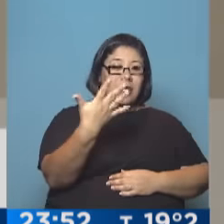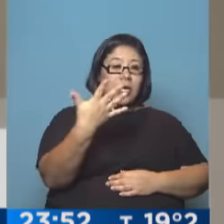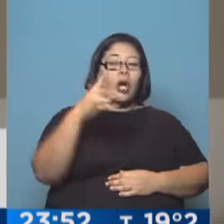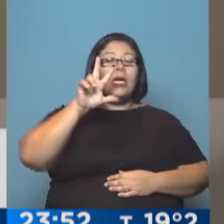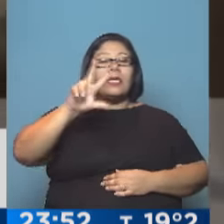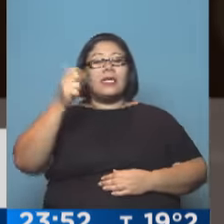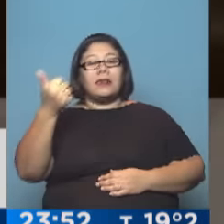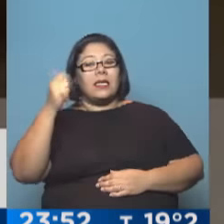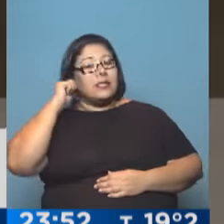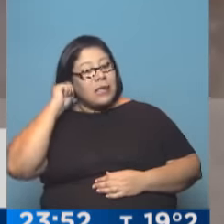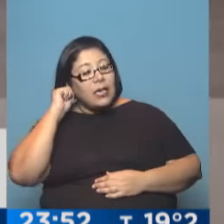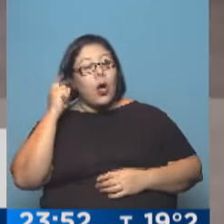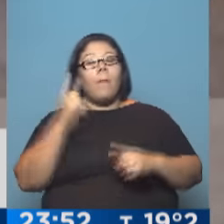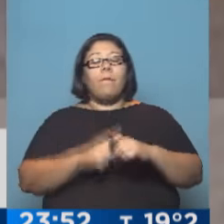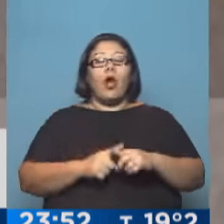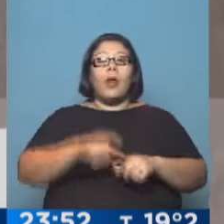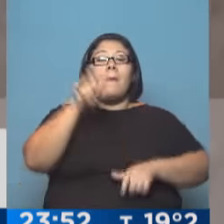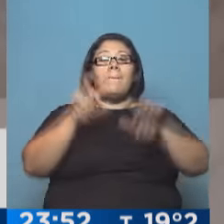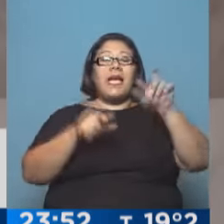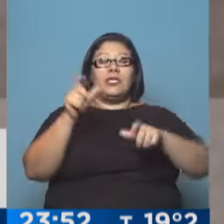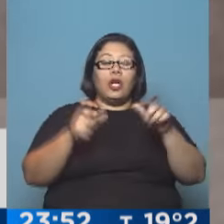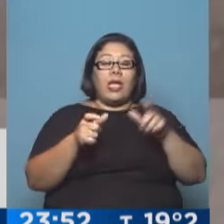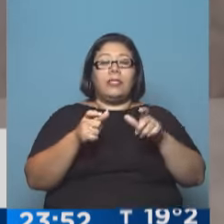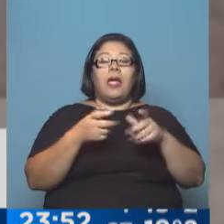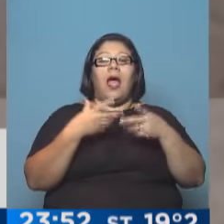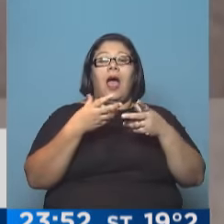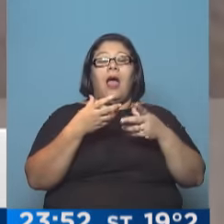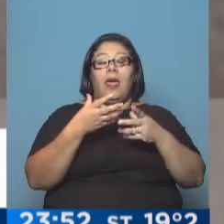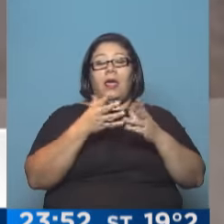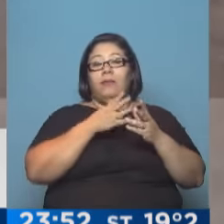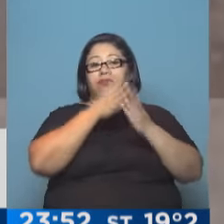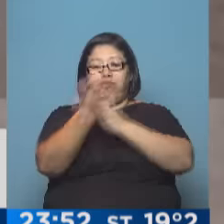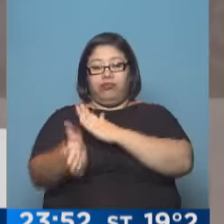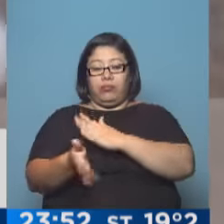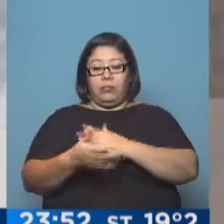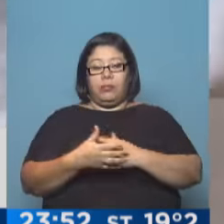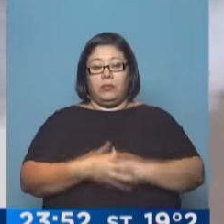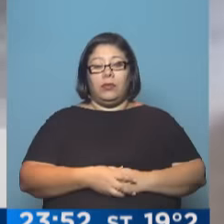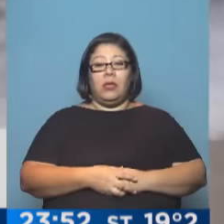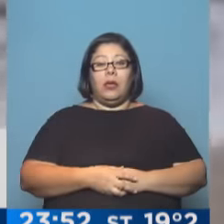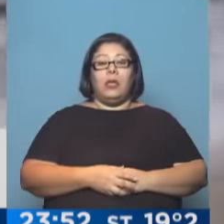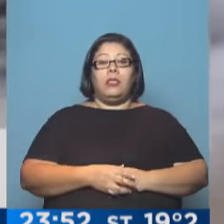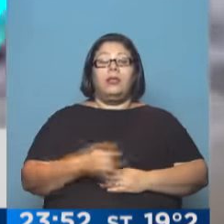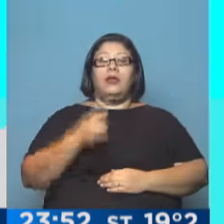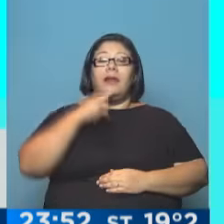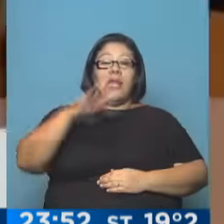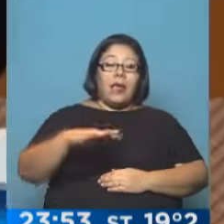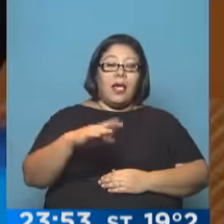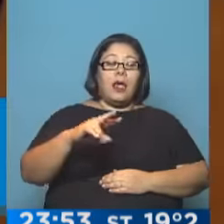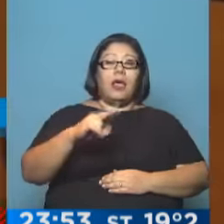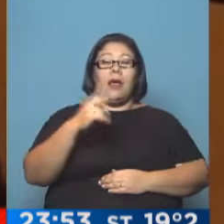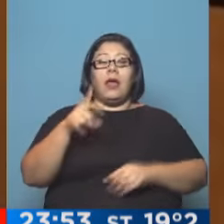tráfico de personas relacionado con la muerte del niño, su hermano, su madre y otros dos refugiados en las cortas turcas.